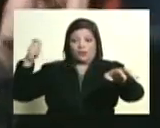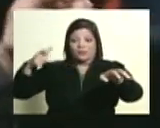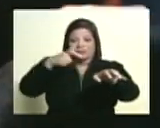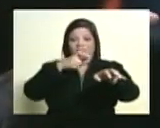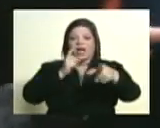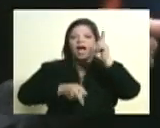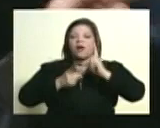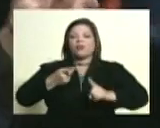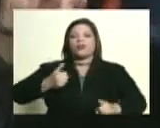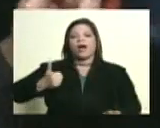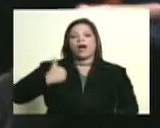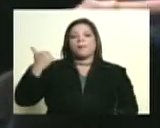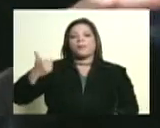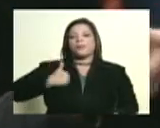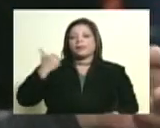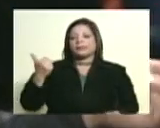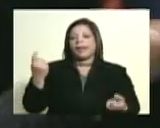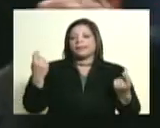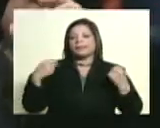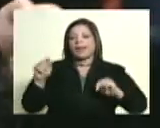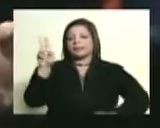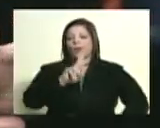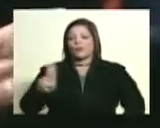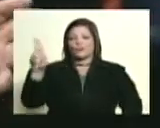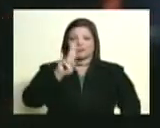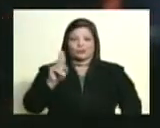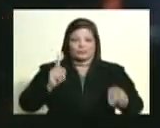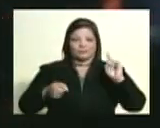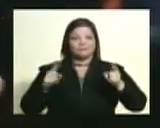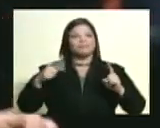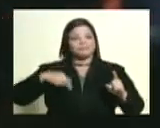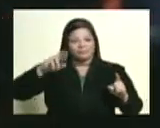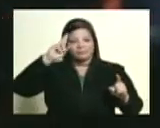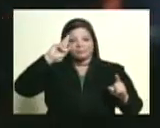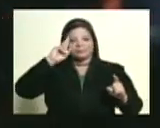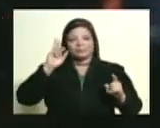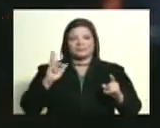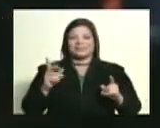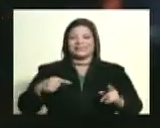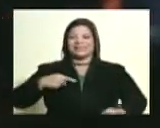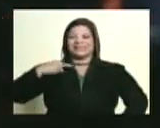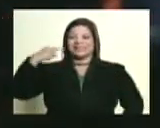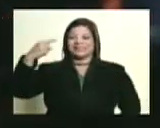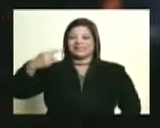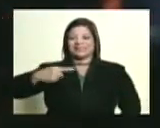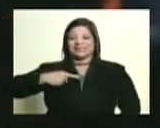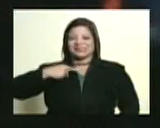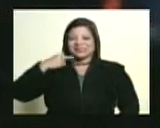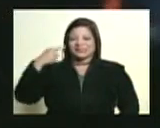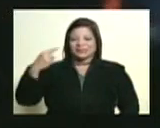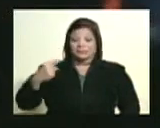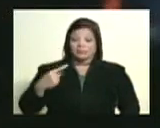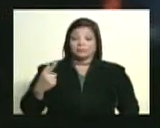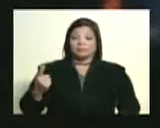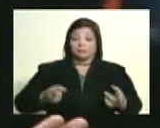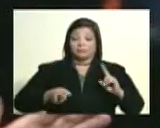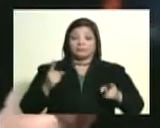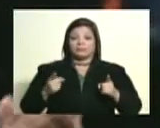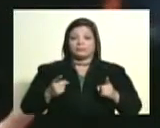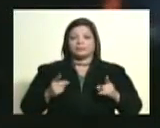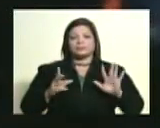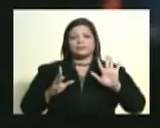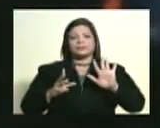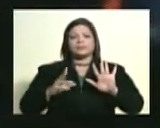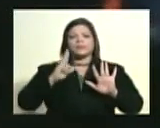quienes comienzan a tratar de usarlo para engrosar las filas y los adeptos de sus causas. Ahora, hay